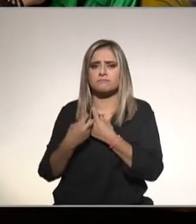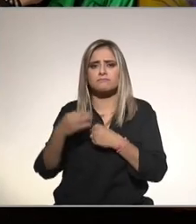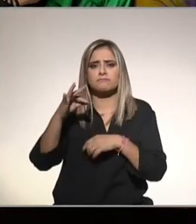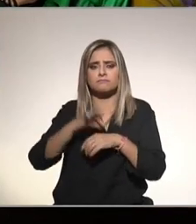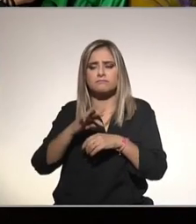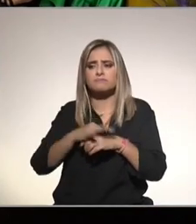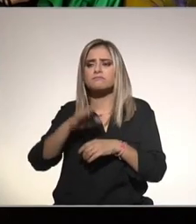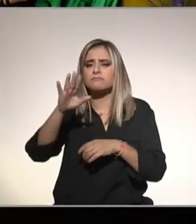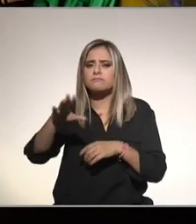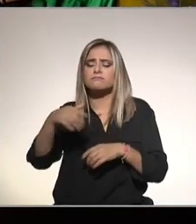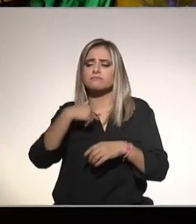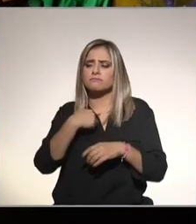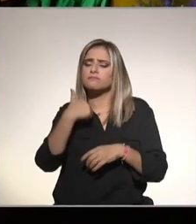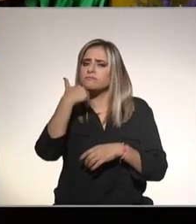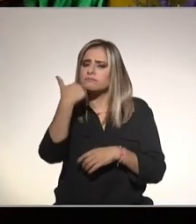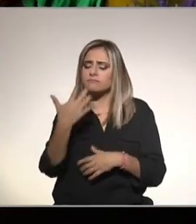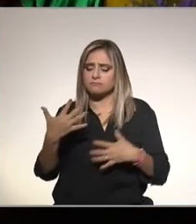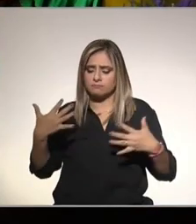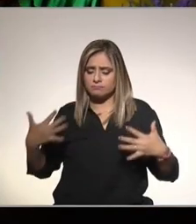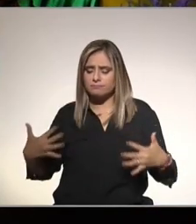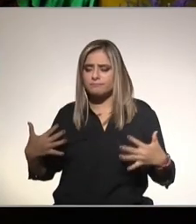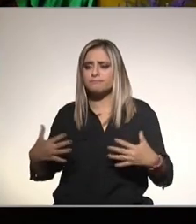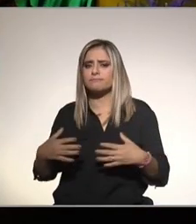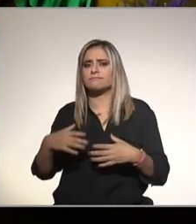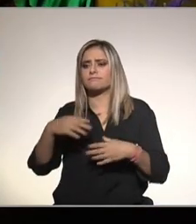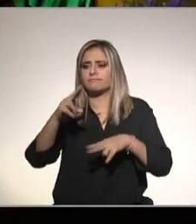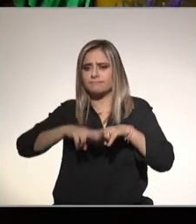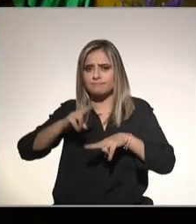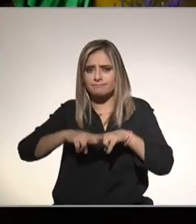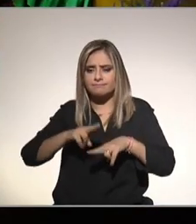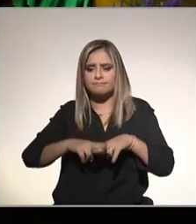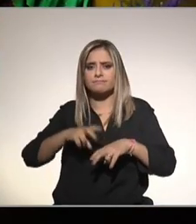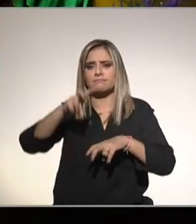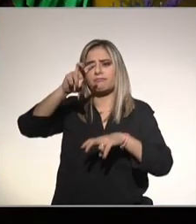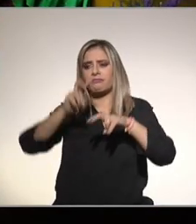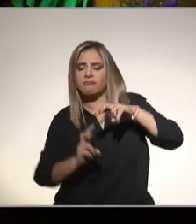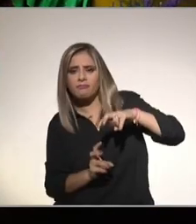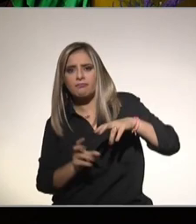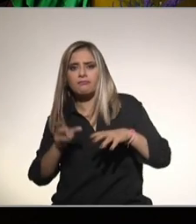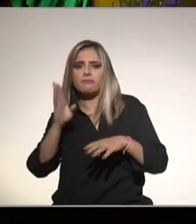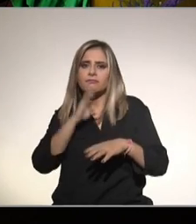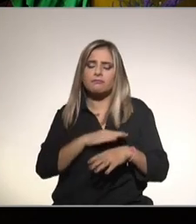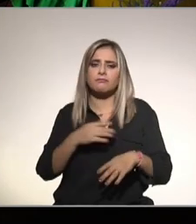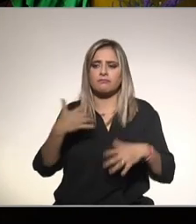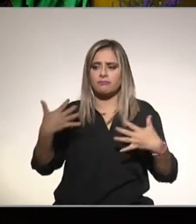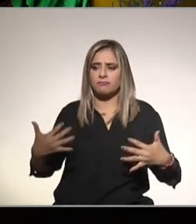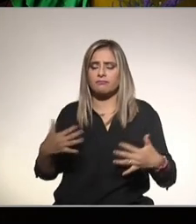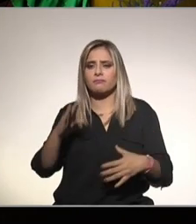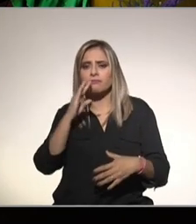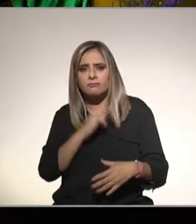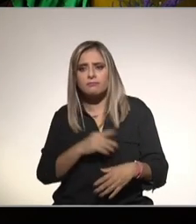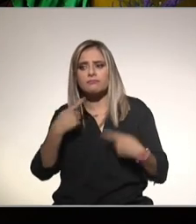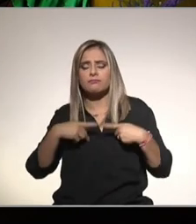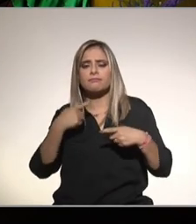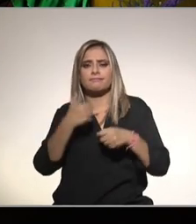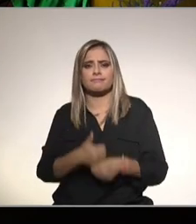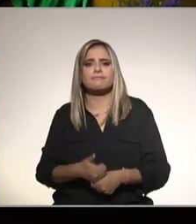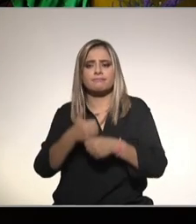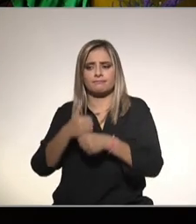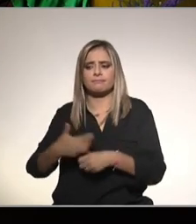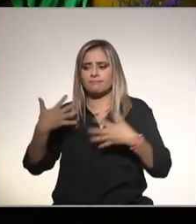baumanómetro para una persona que tiene obesidad que las sillas no están hechas para tal o sea si hay algo que viene sufriendo la gente y esto pues es